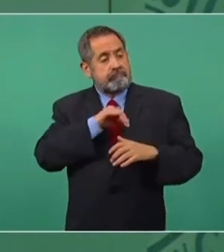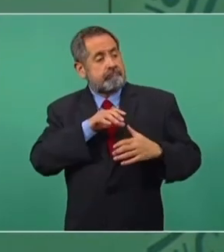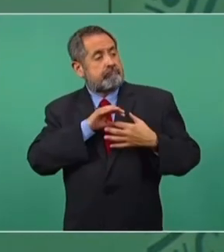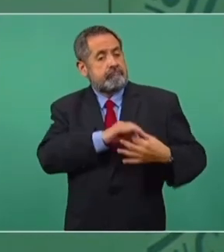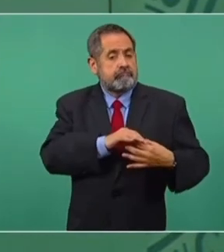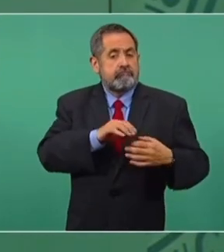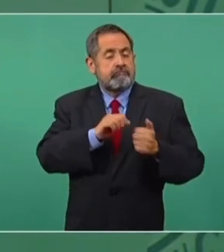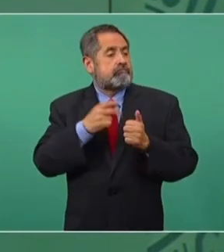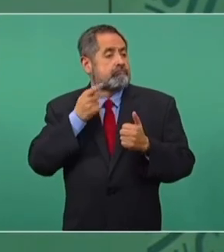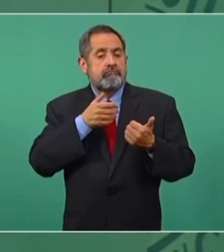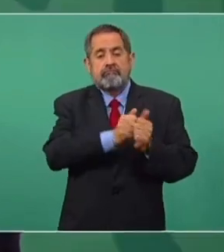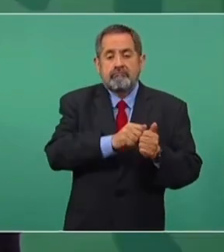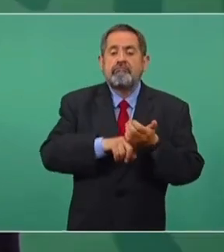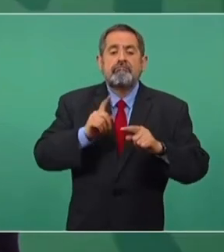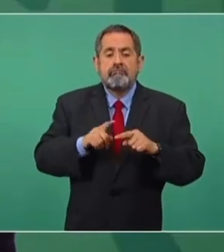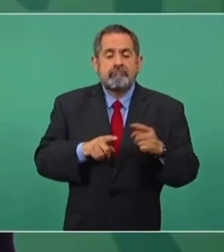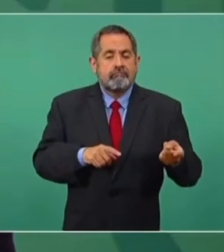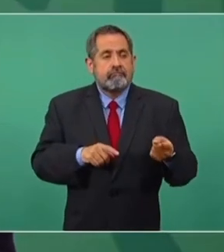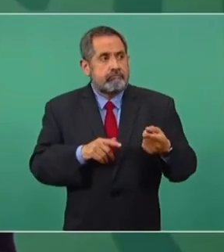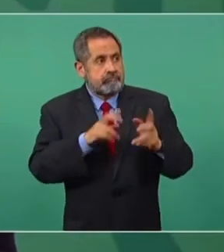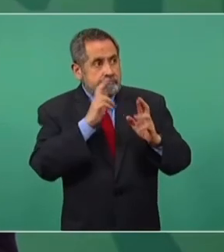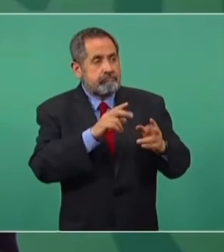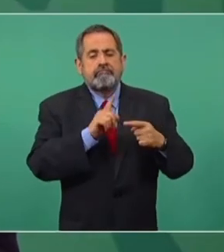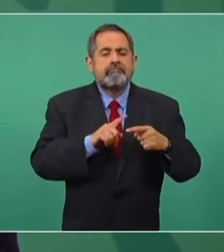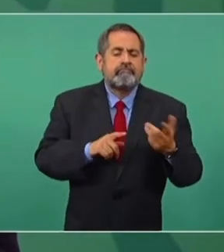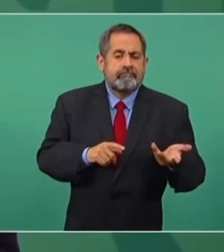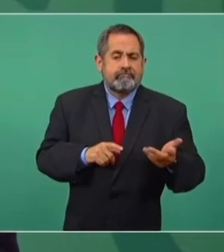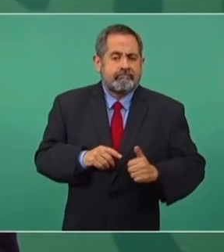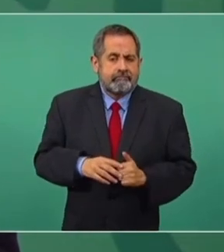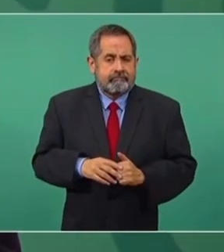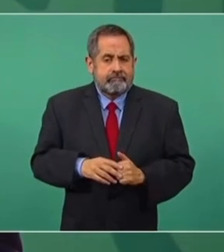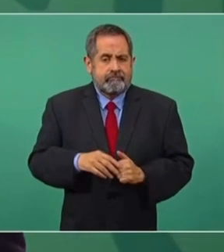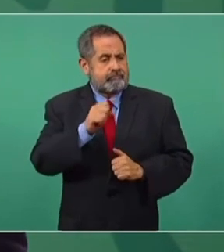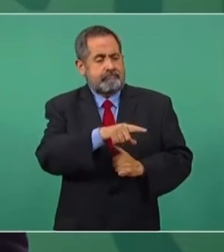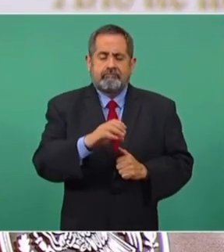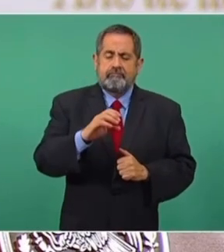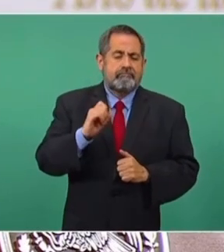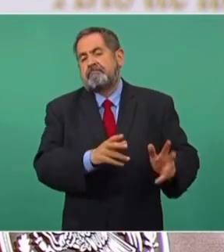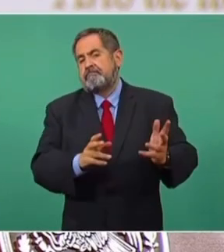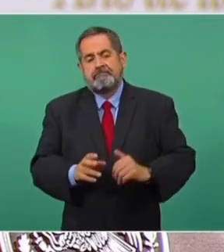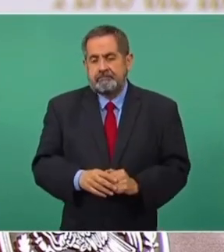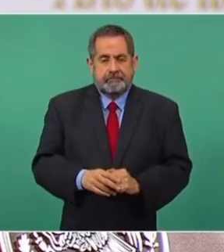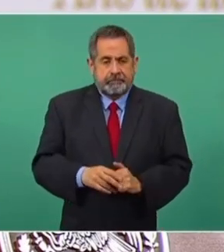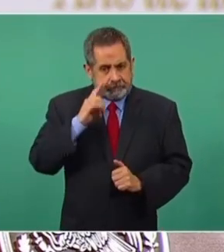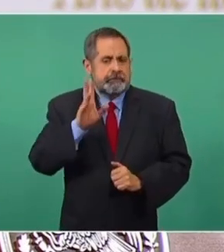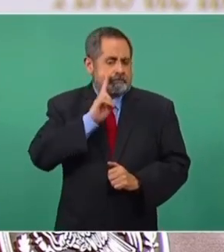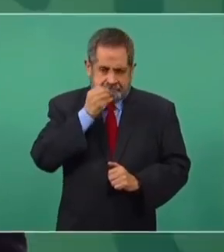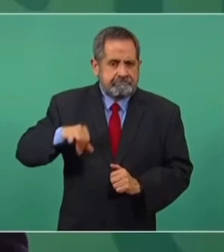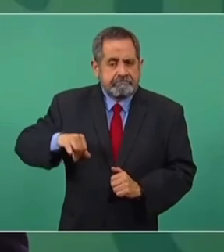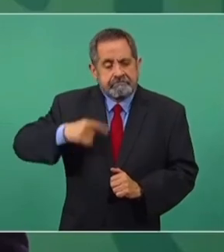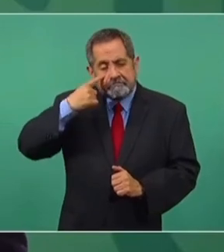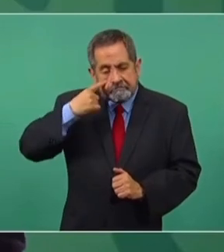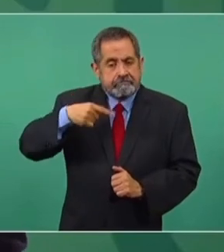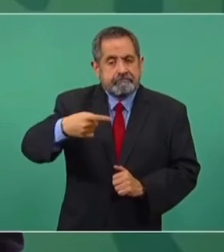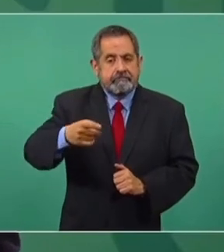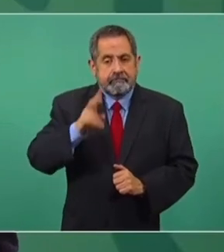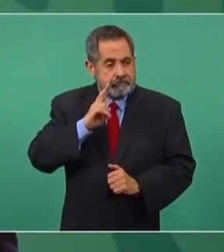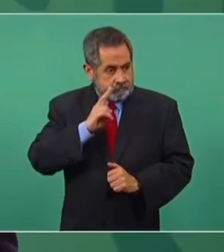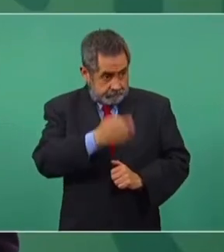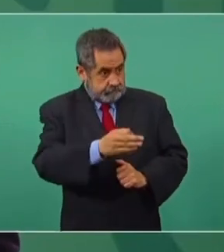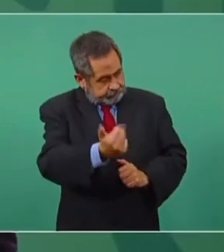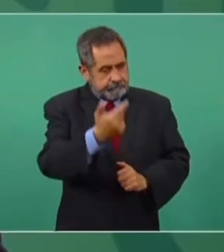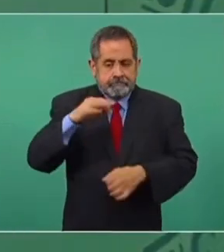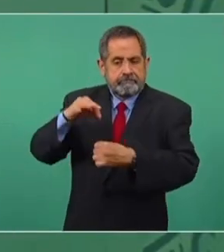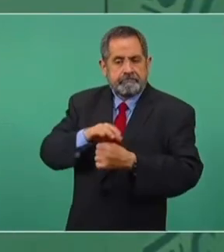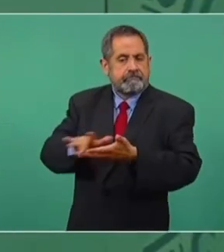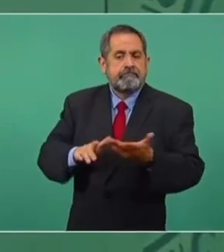político y moral a Carlos Salinas de Gortano. Entonces, está interesante, hay que tomarles la palabra.